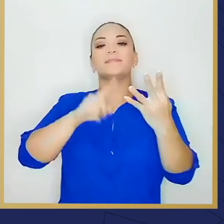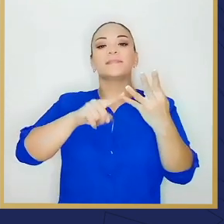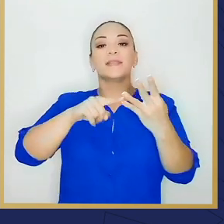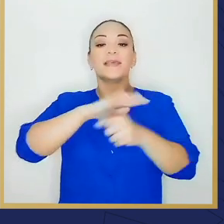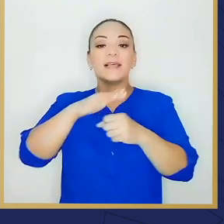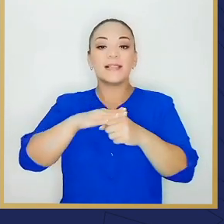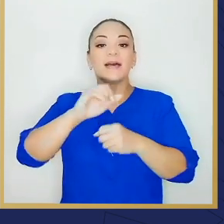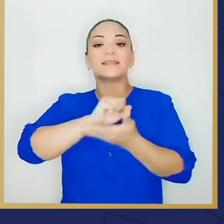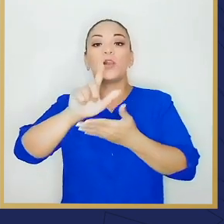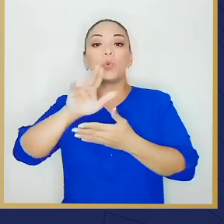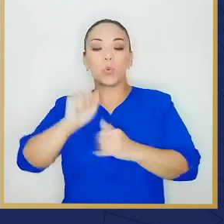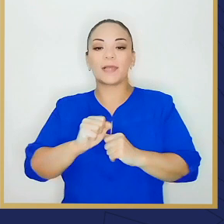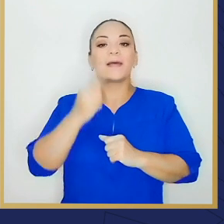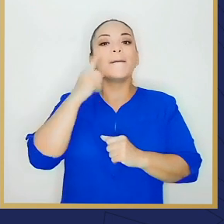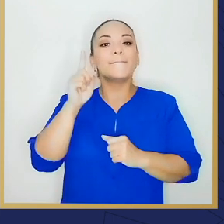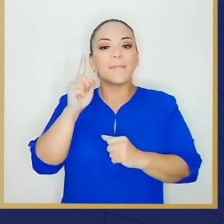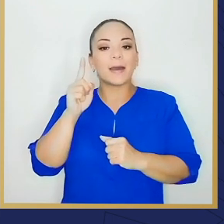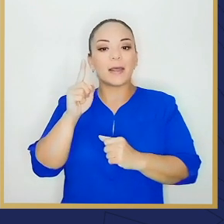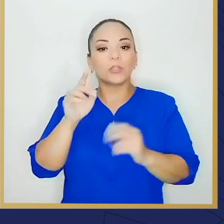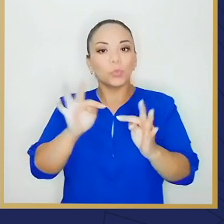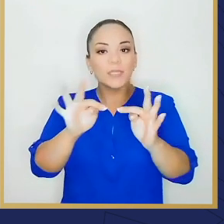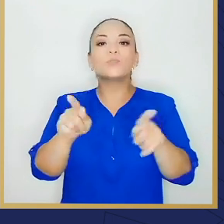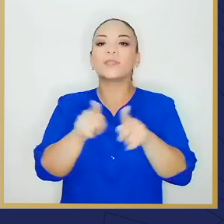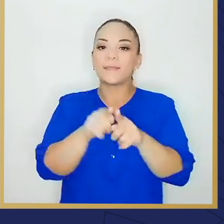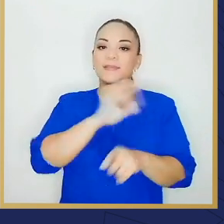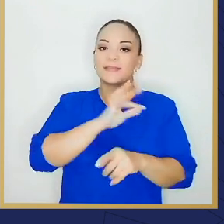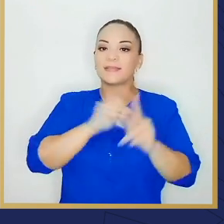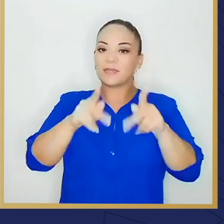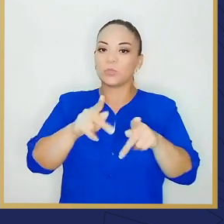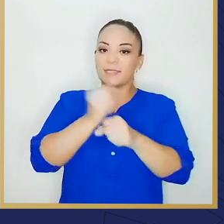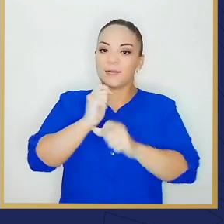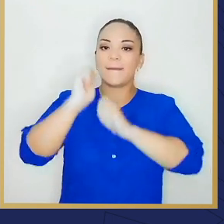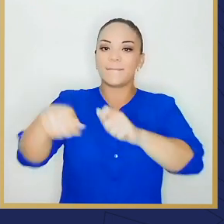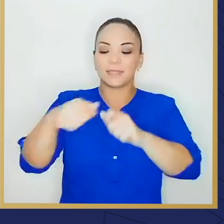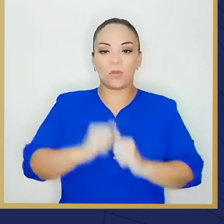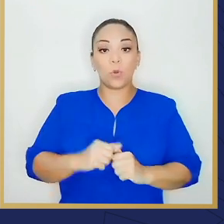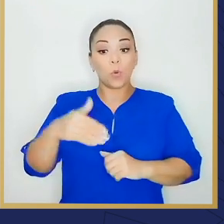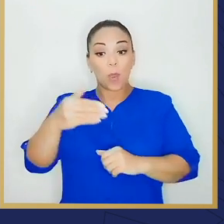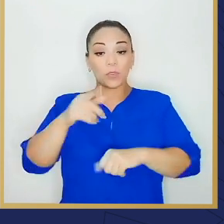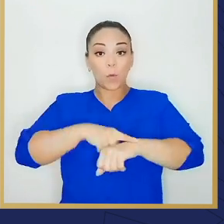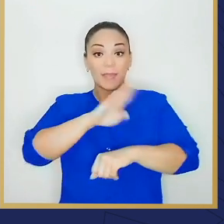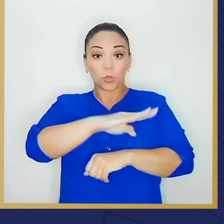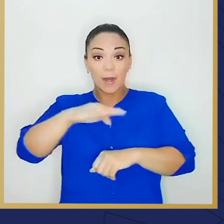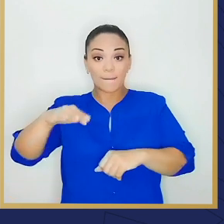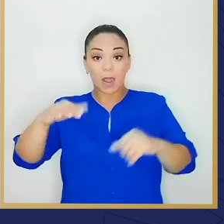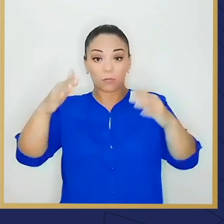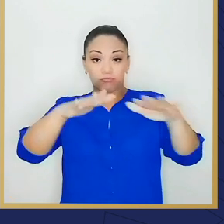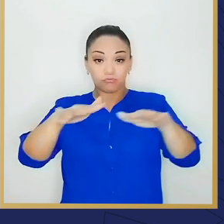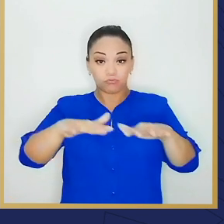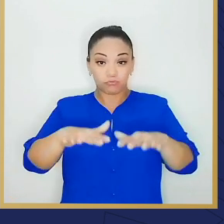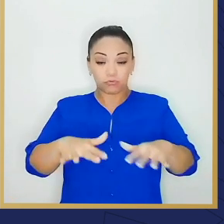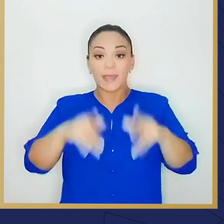para mejorar y beneficiar a los pescadores artesanales. Para que cuando la marea está baja, la